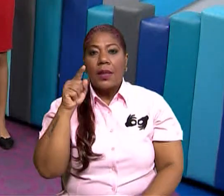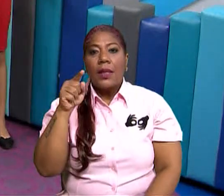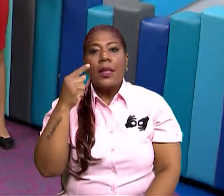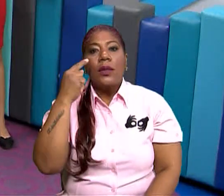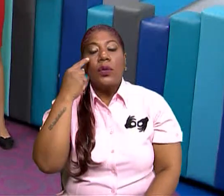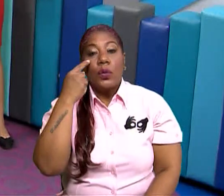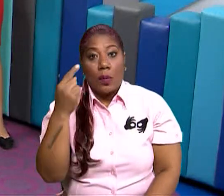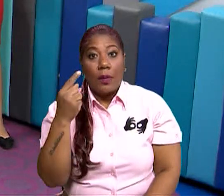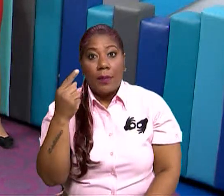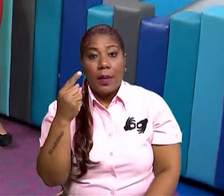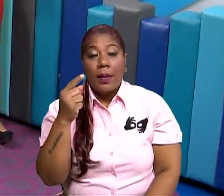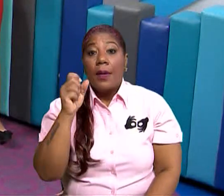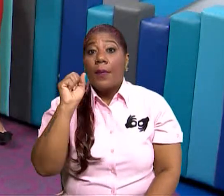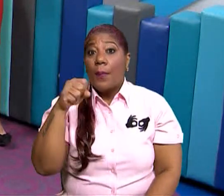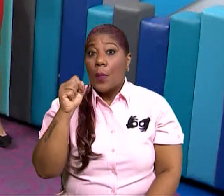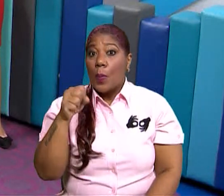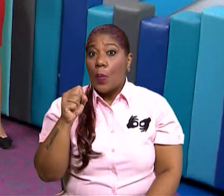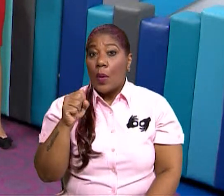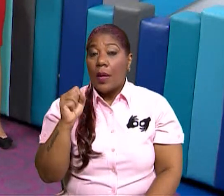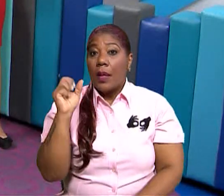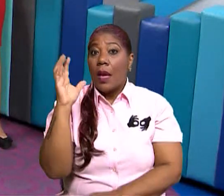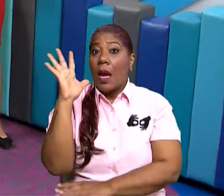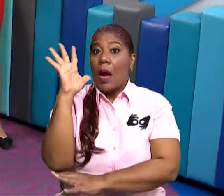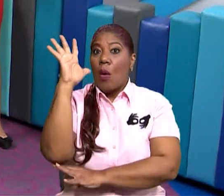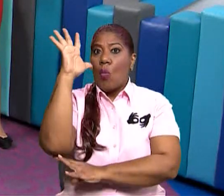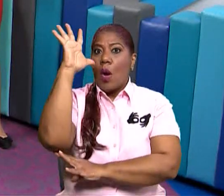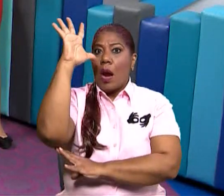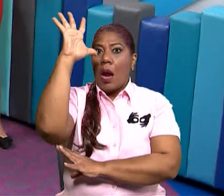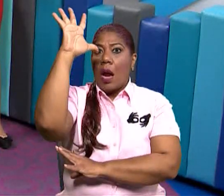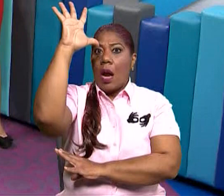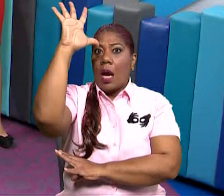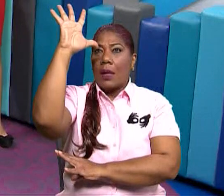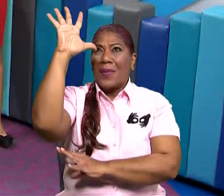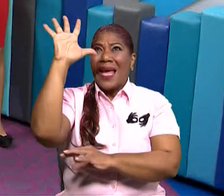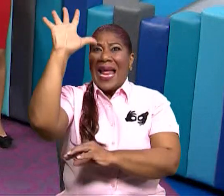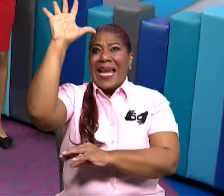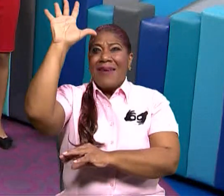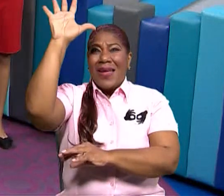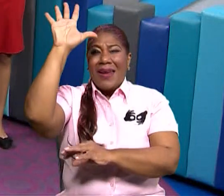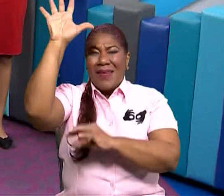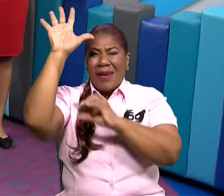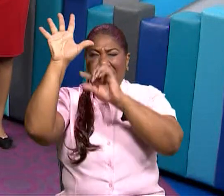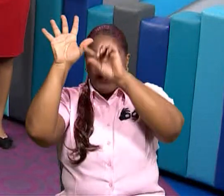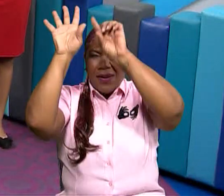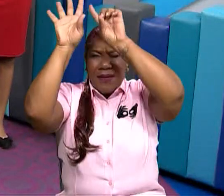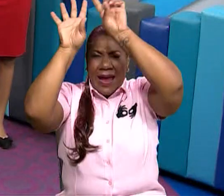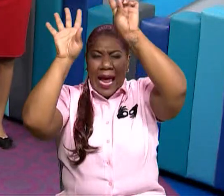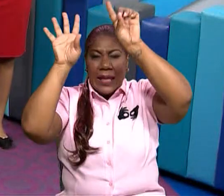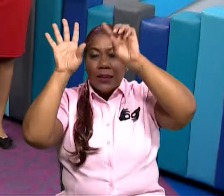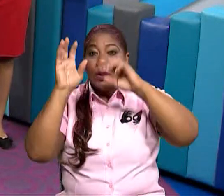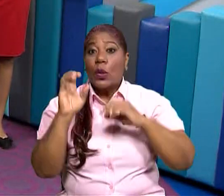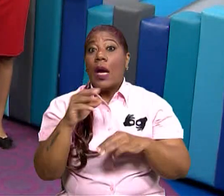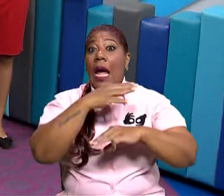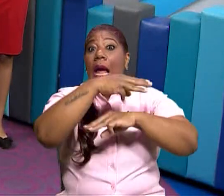crees que le permiten a un árbol crecer hasta el estrato emergente? A ver, Samuel.